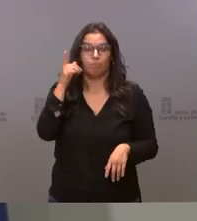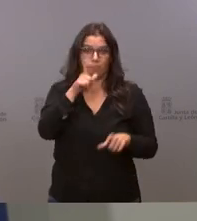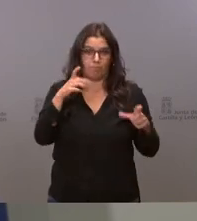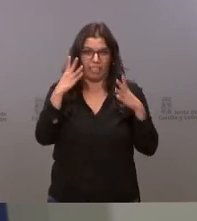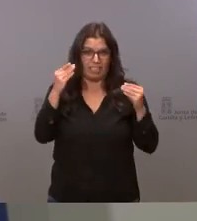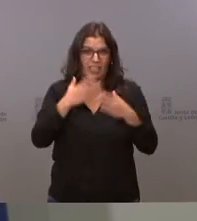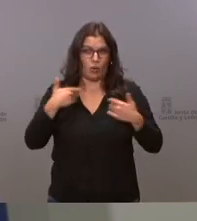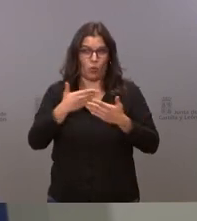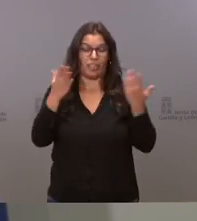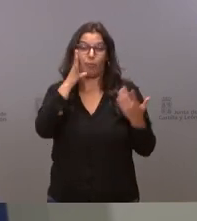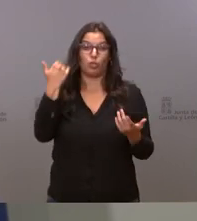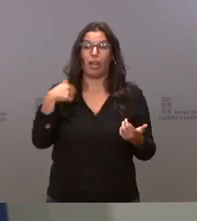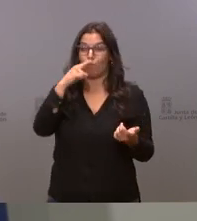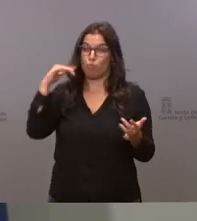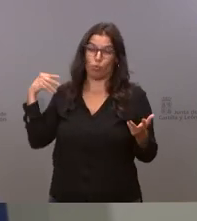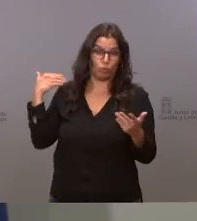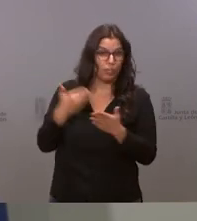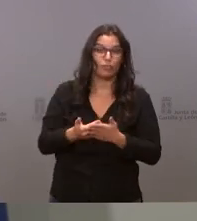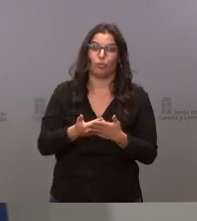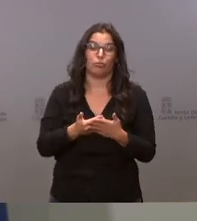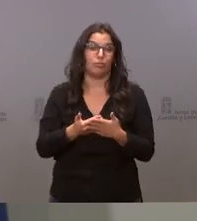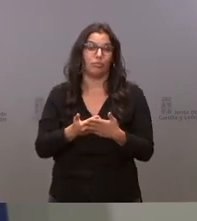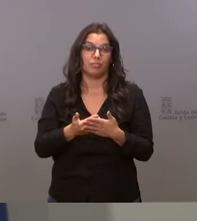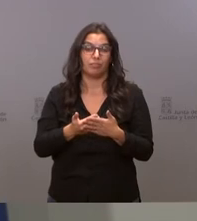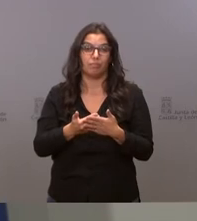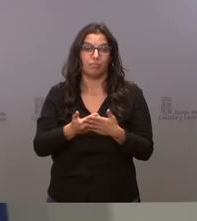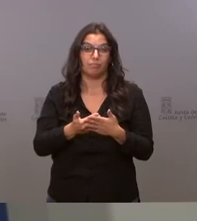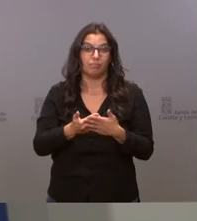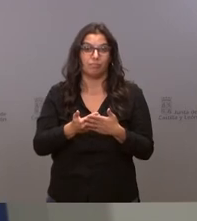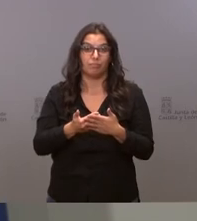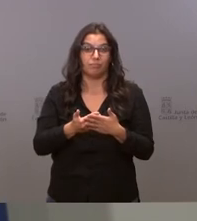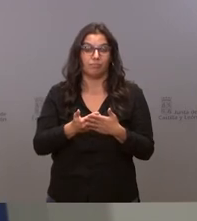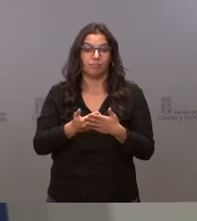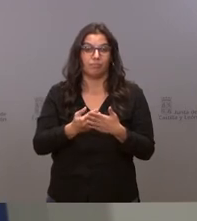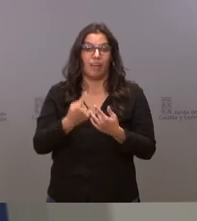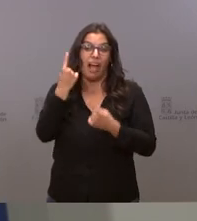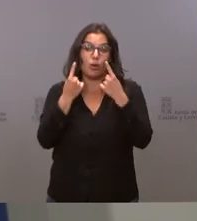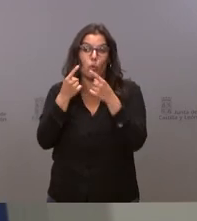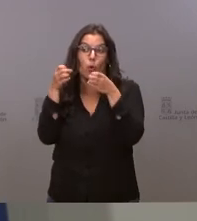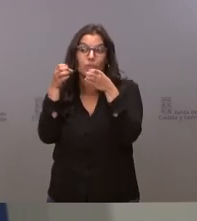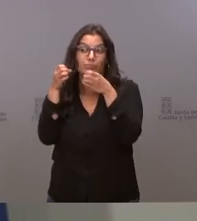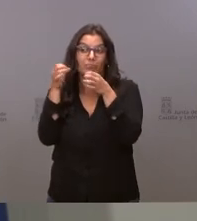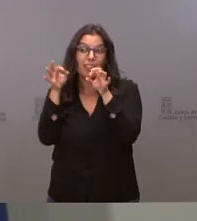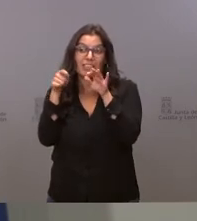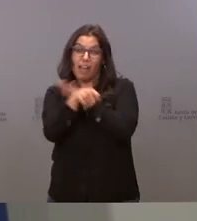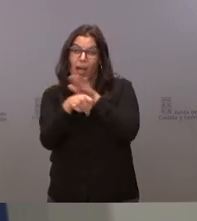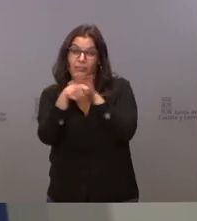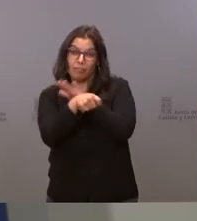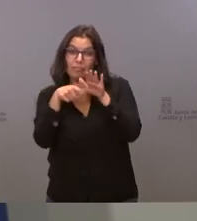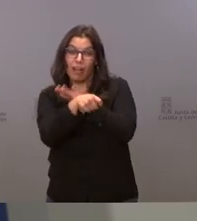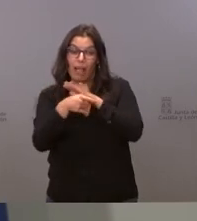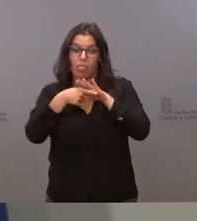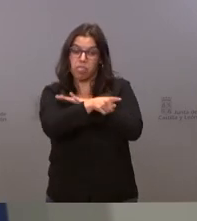porque llevamos muchos años muchos años en los que el chantaje de unos pocos y más en estos últimos años les